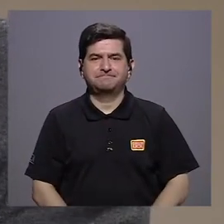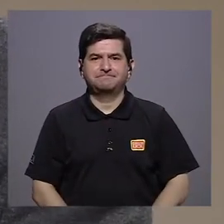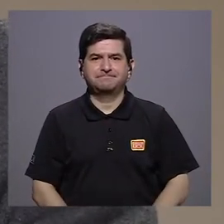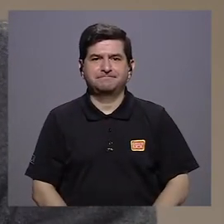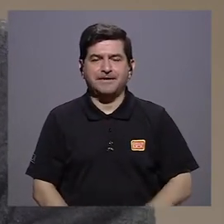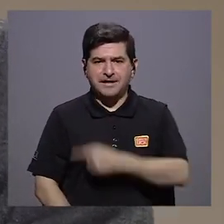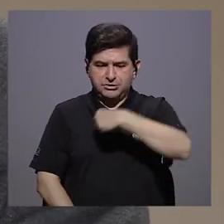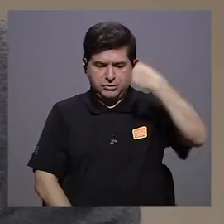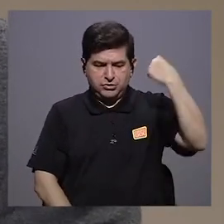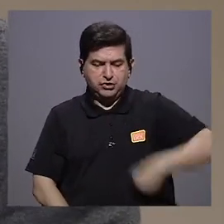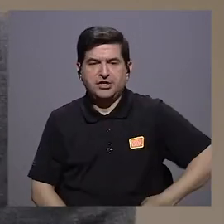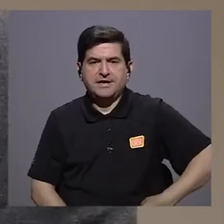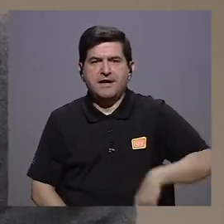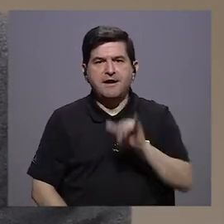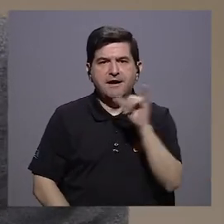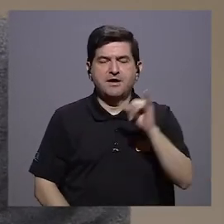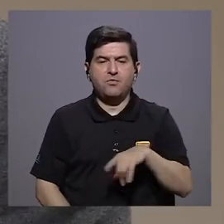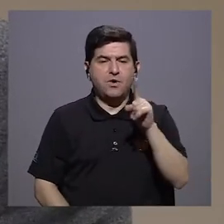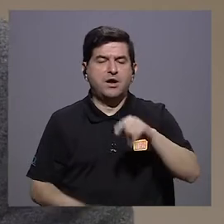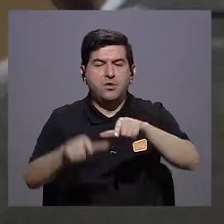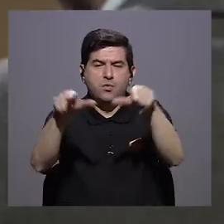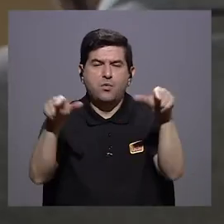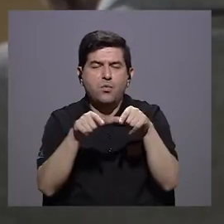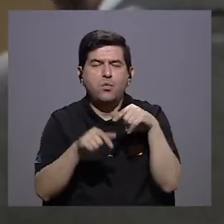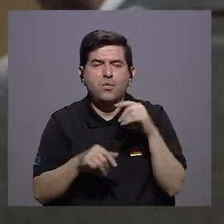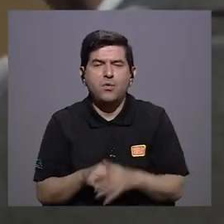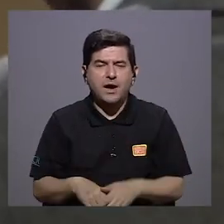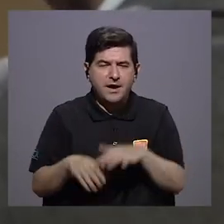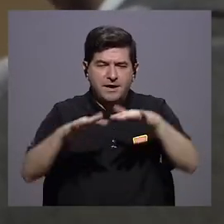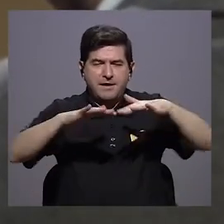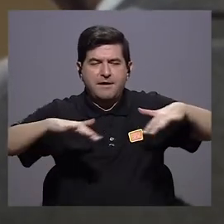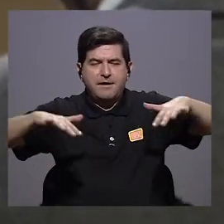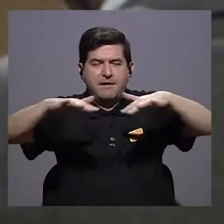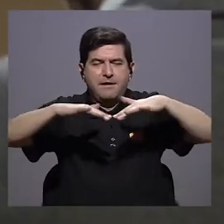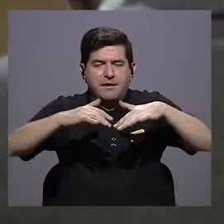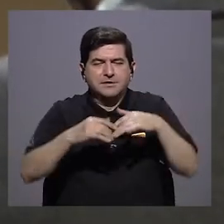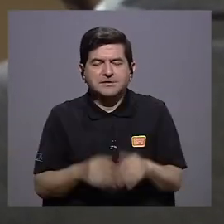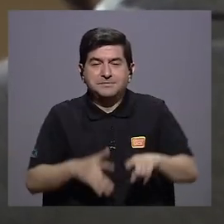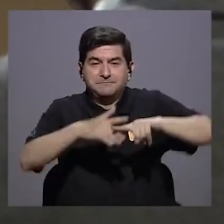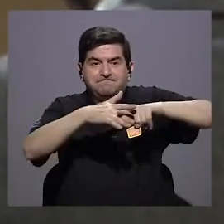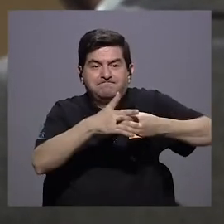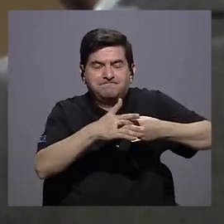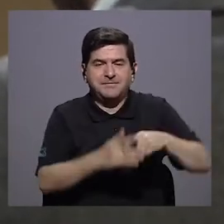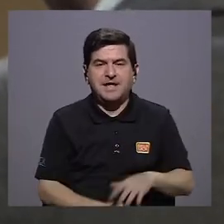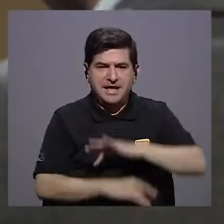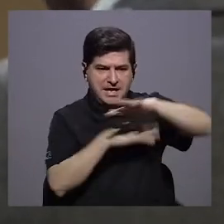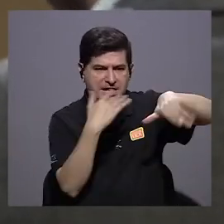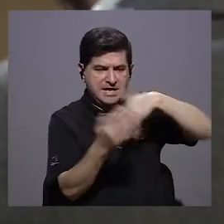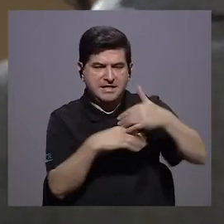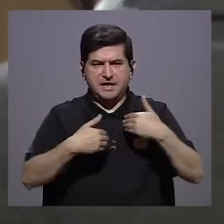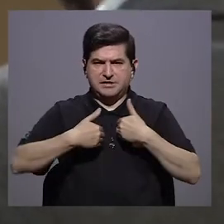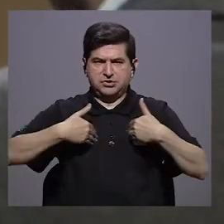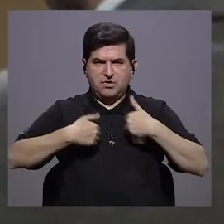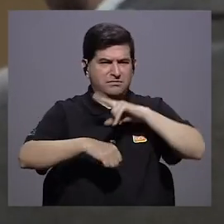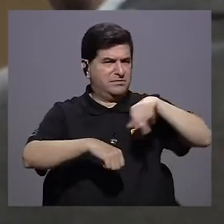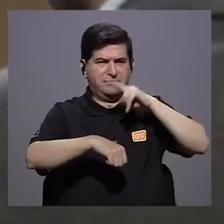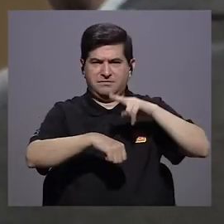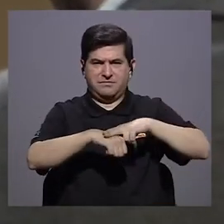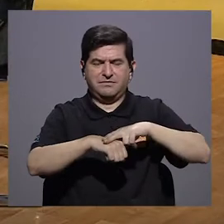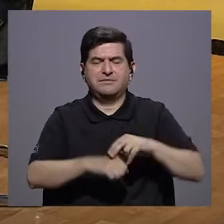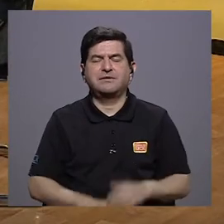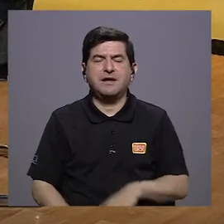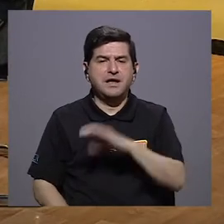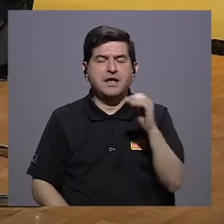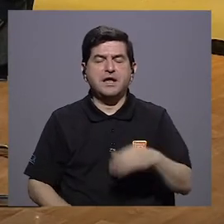China era como un hervidero por sus prácticas entre interacción, entre animales exóticos y humanos.